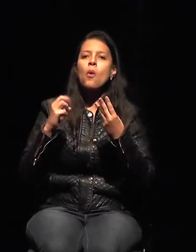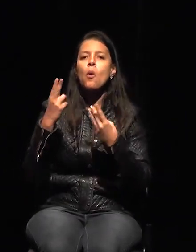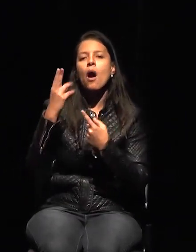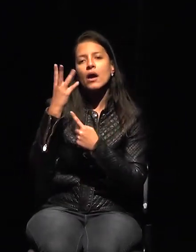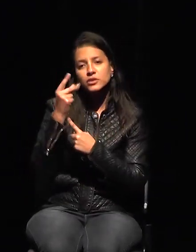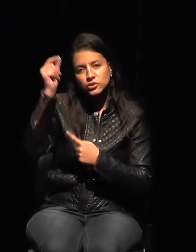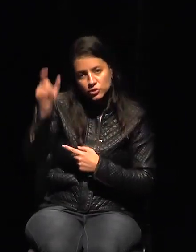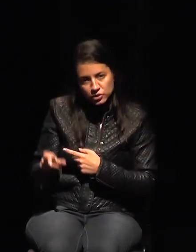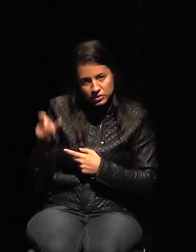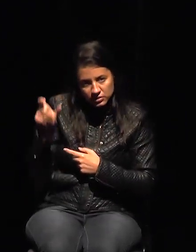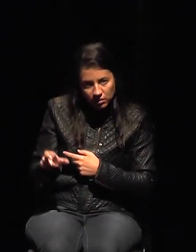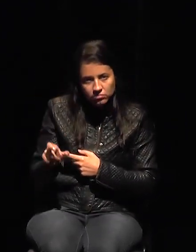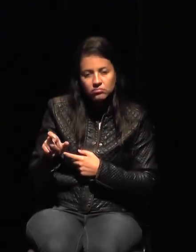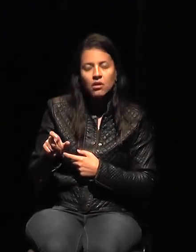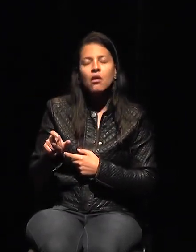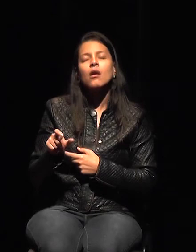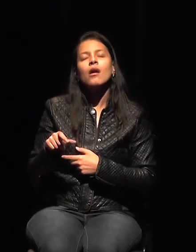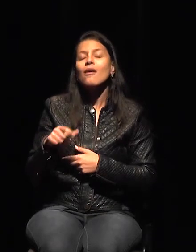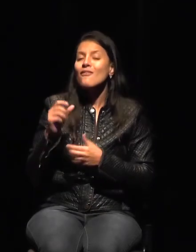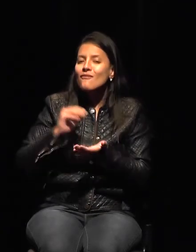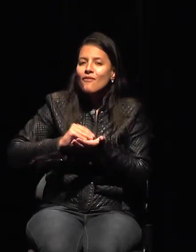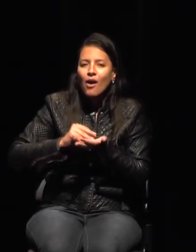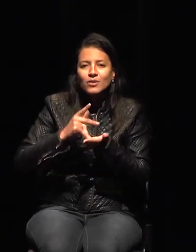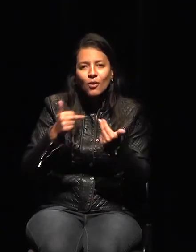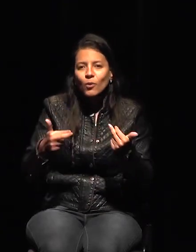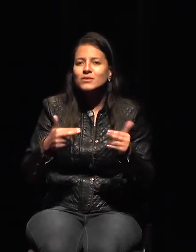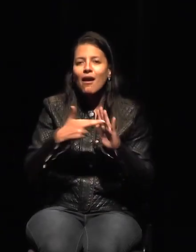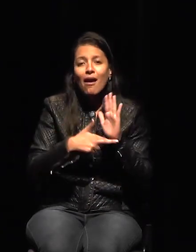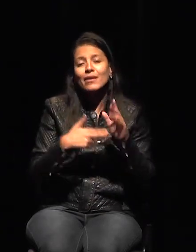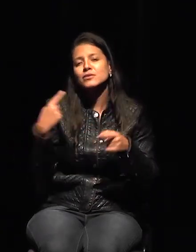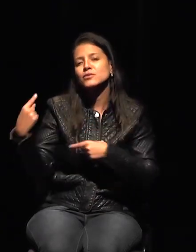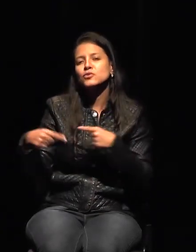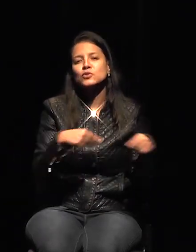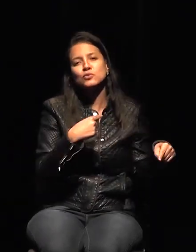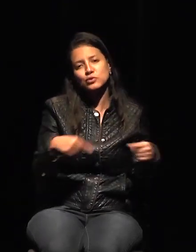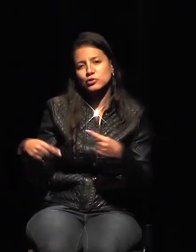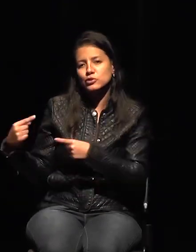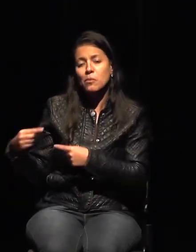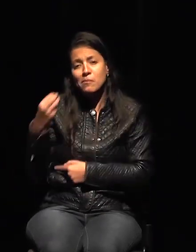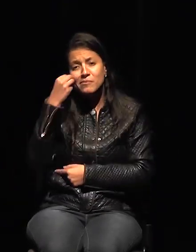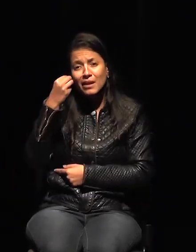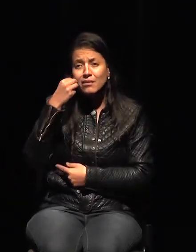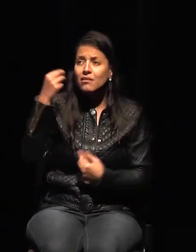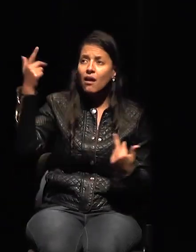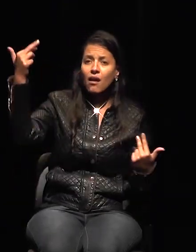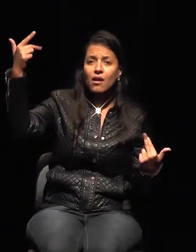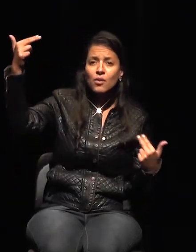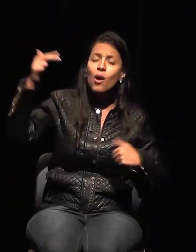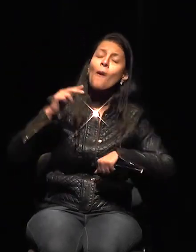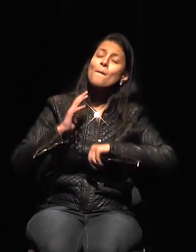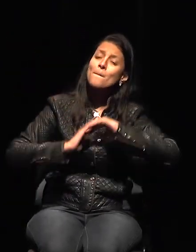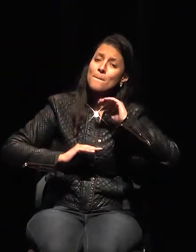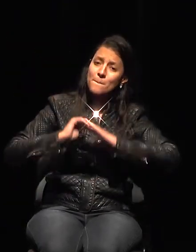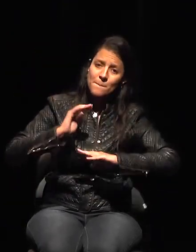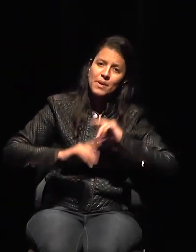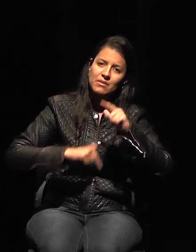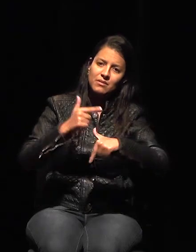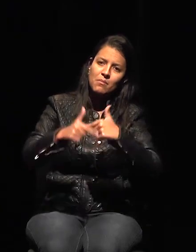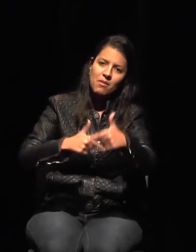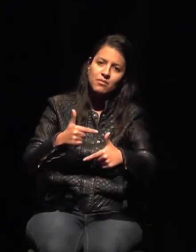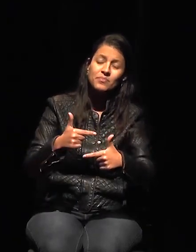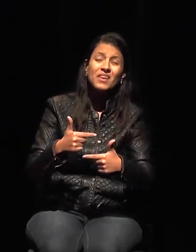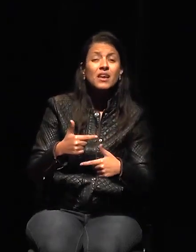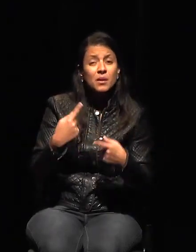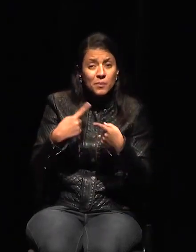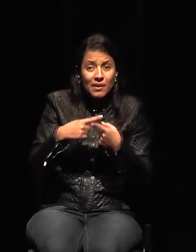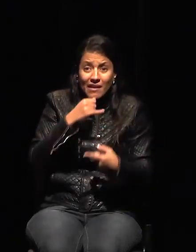para que las normaticemos en la práctica, sino eso no